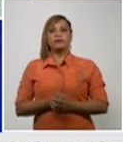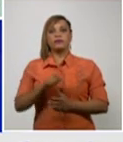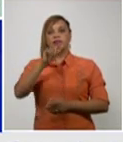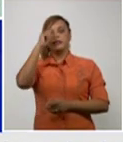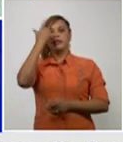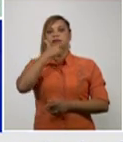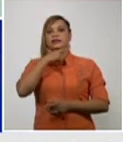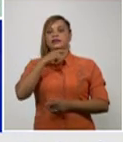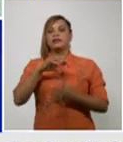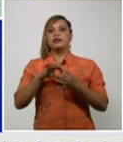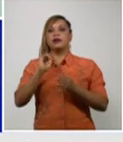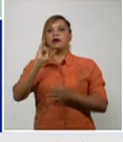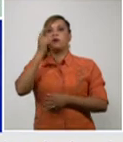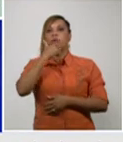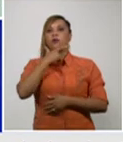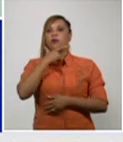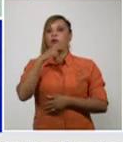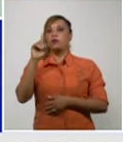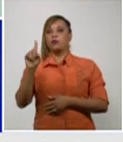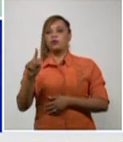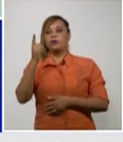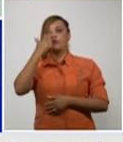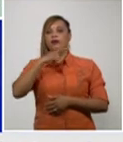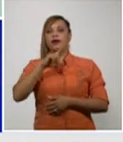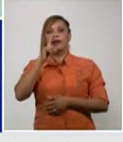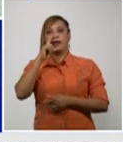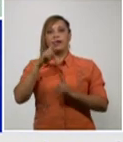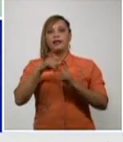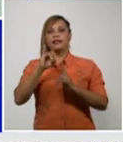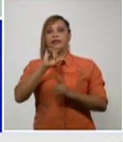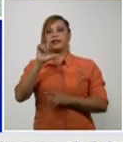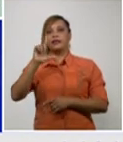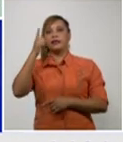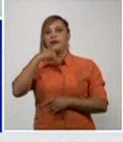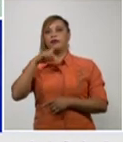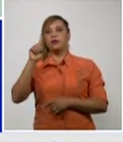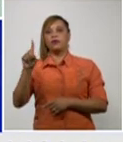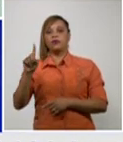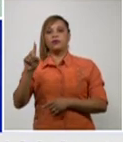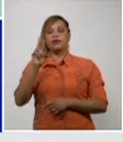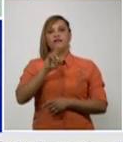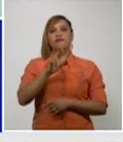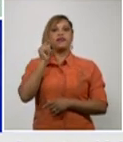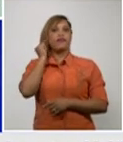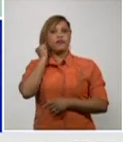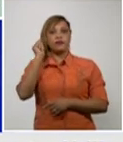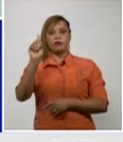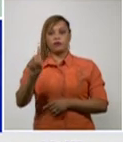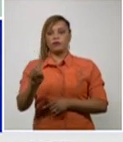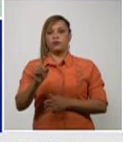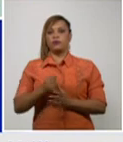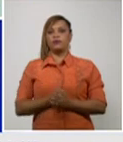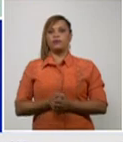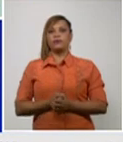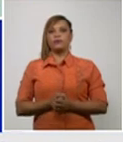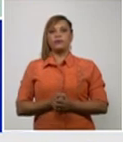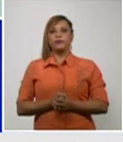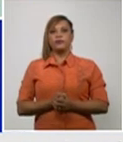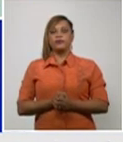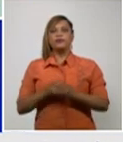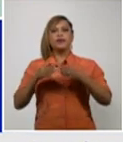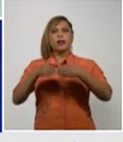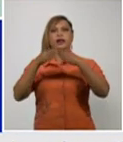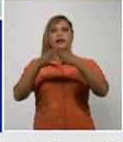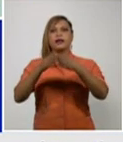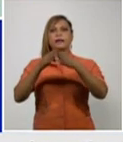Saguadetánamo Antillas y Rafael Freire con 3 cada uno Granma diagnostica 7